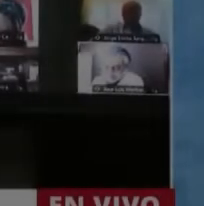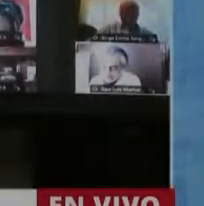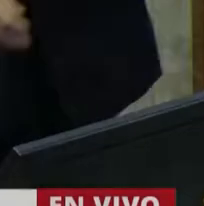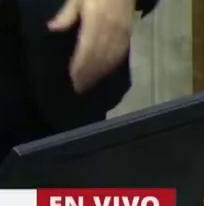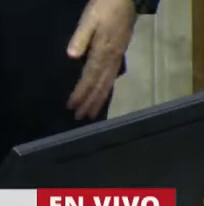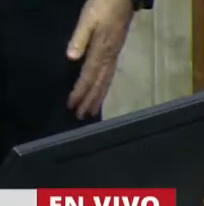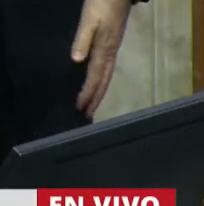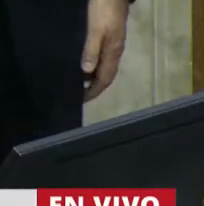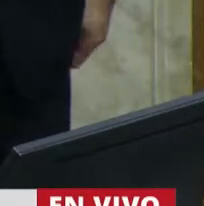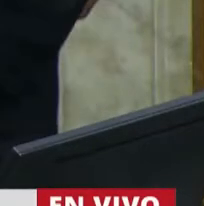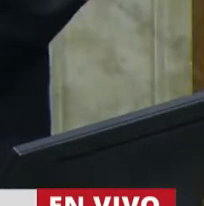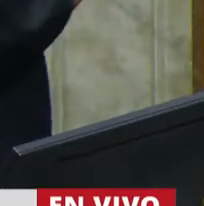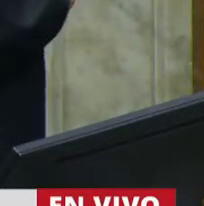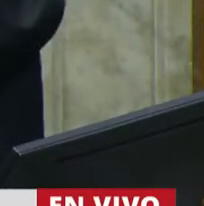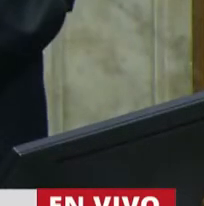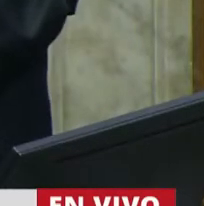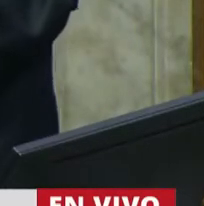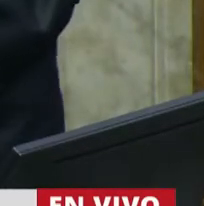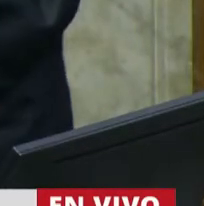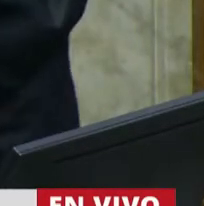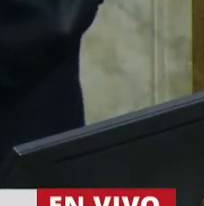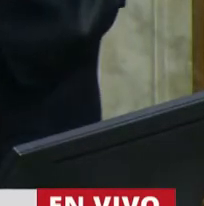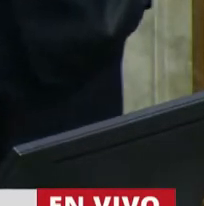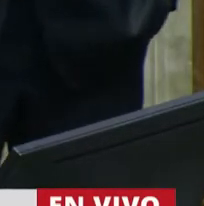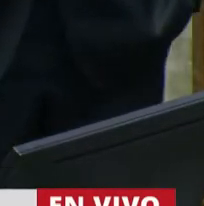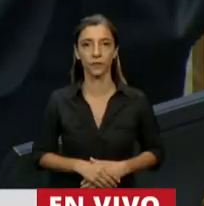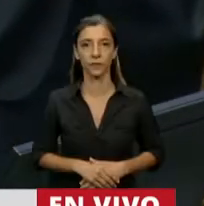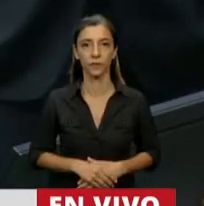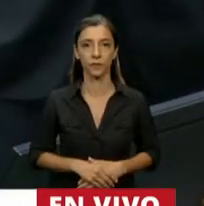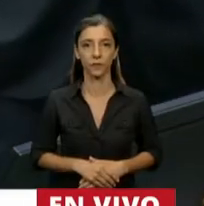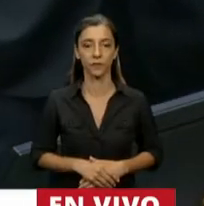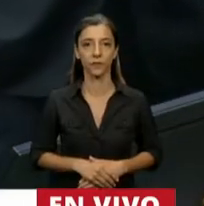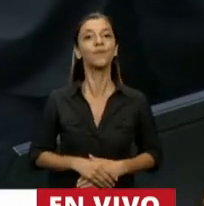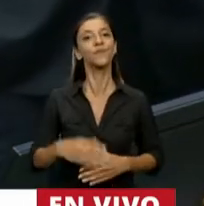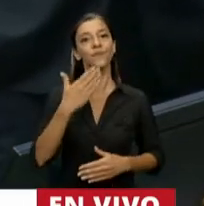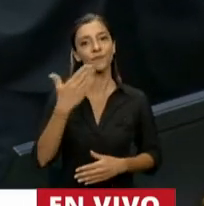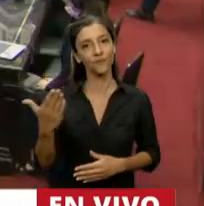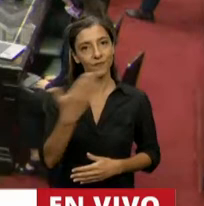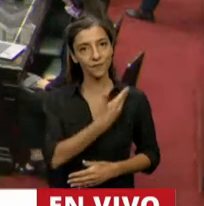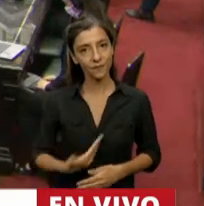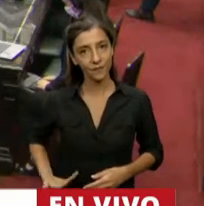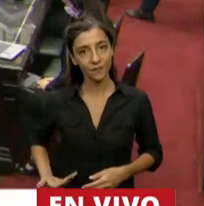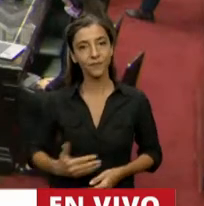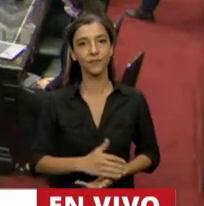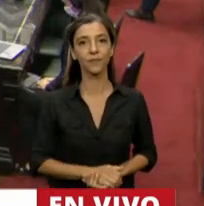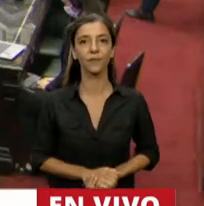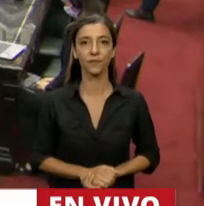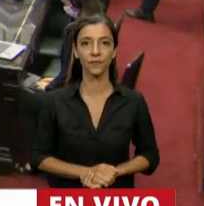Tiene la palabra el diputado José Luis Patiño. Gracias, señor Presidente.